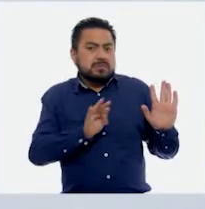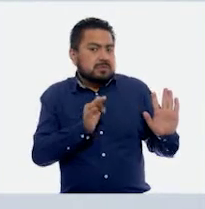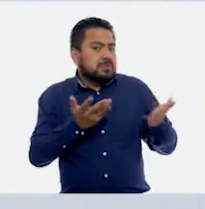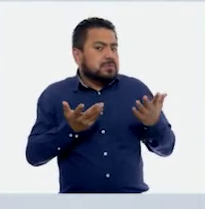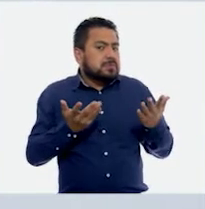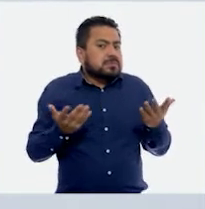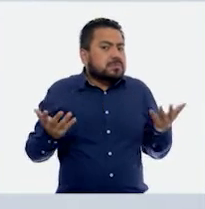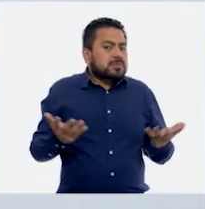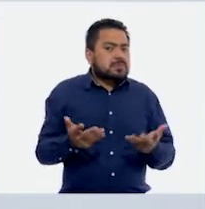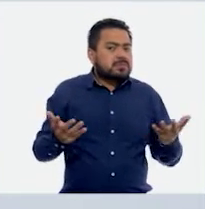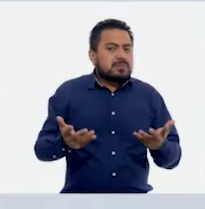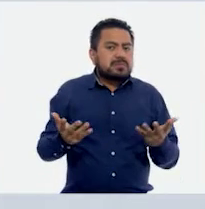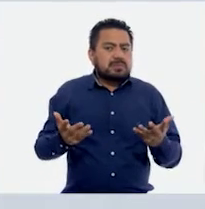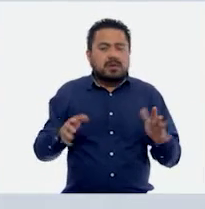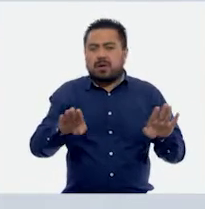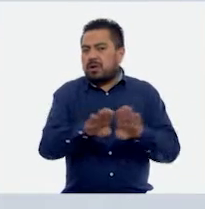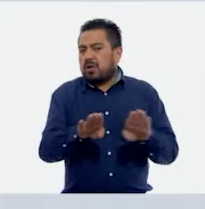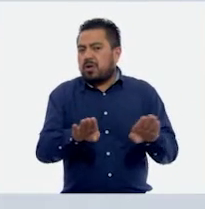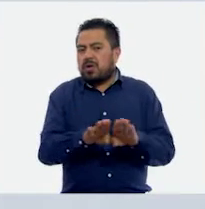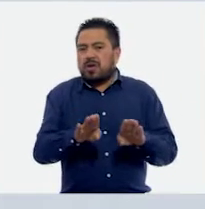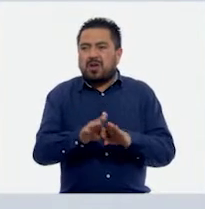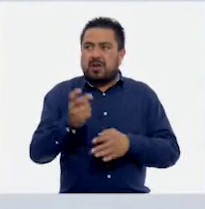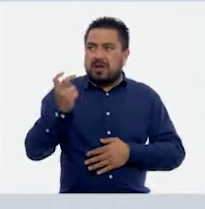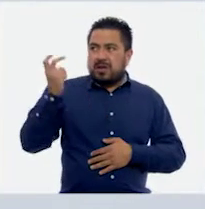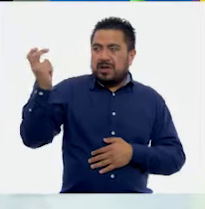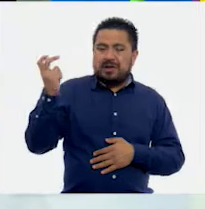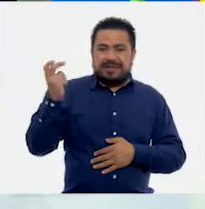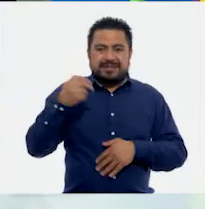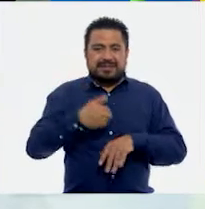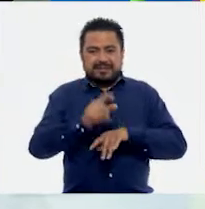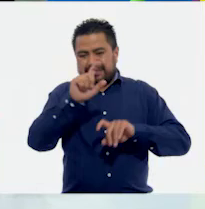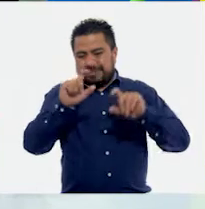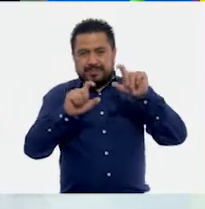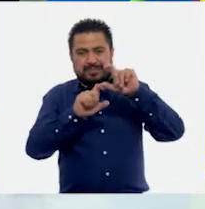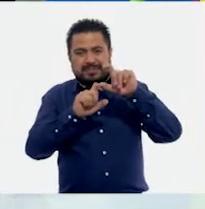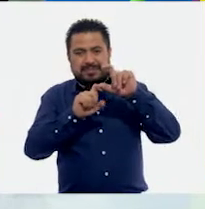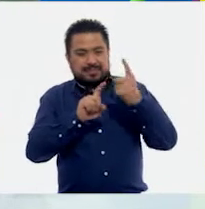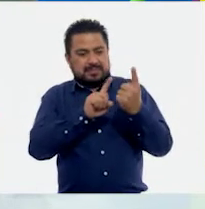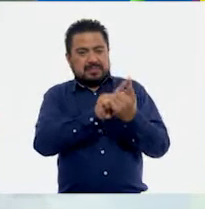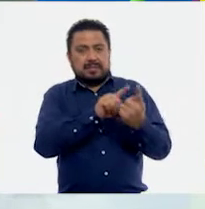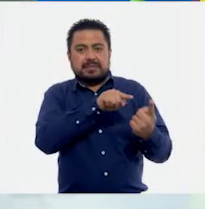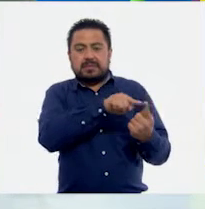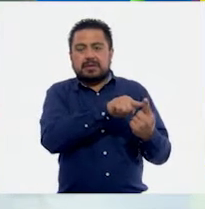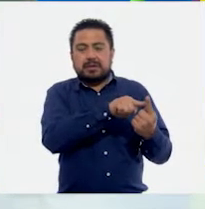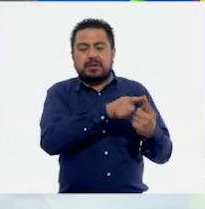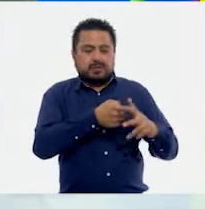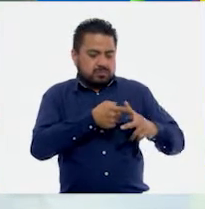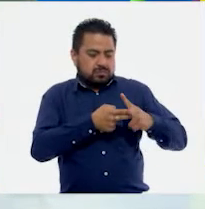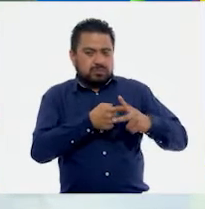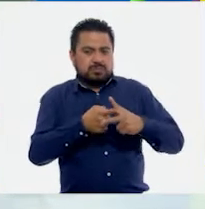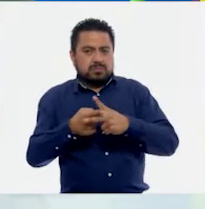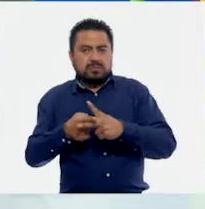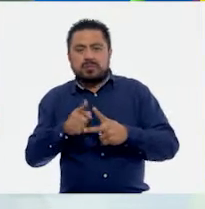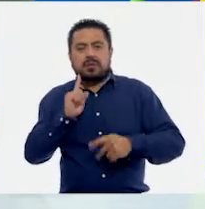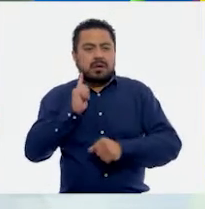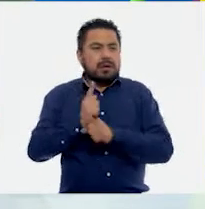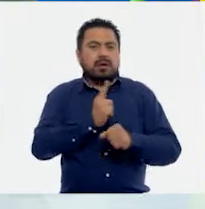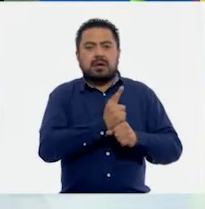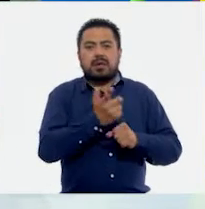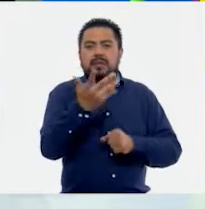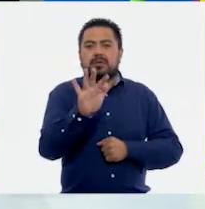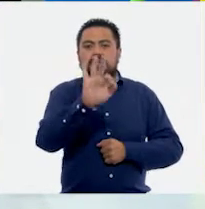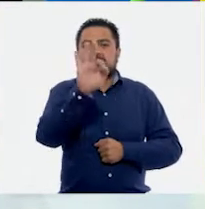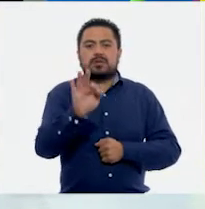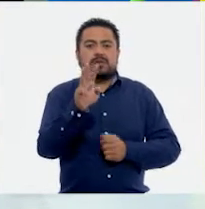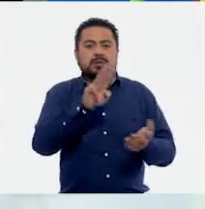hacer como están aquí las fracciones o bien hacer directo nuestra operación y ver que el 10